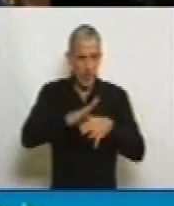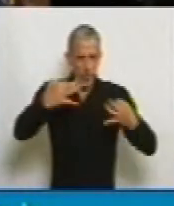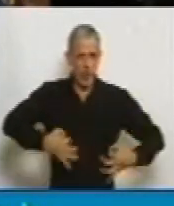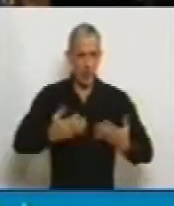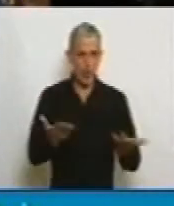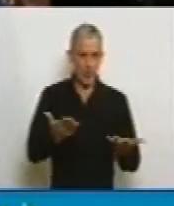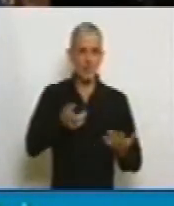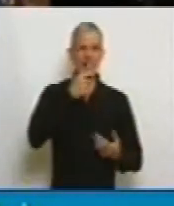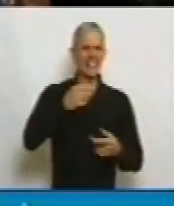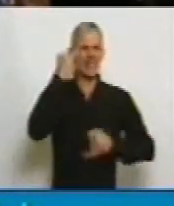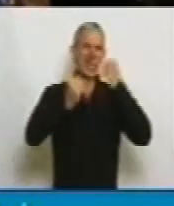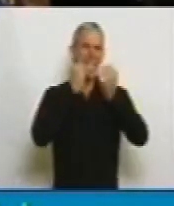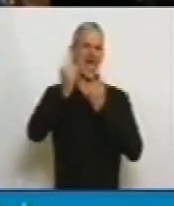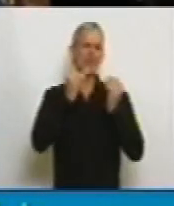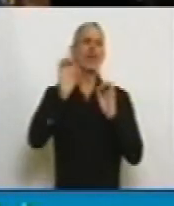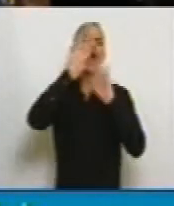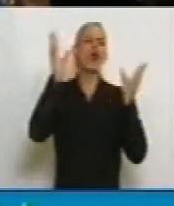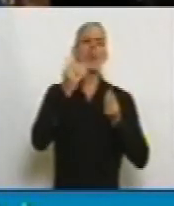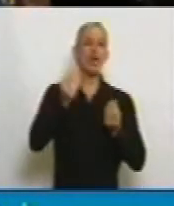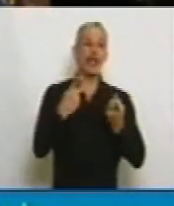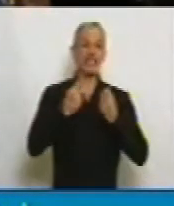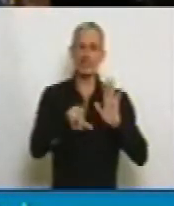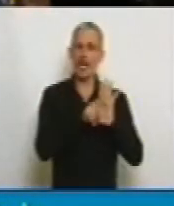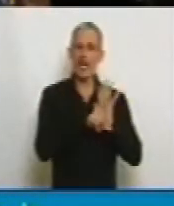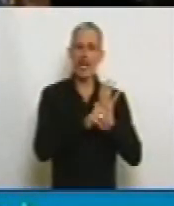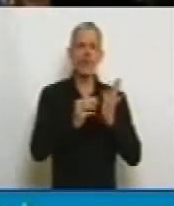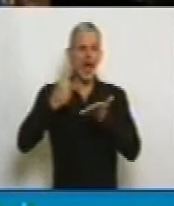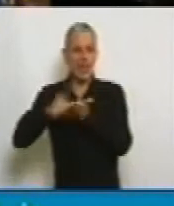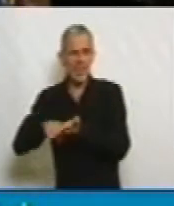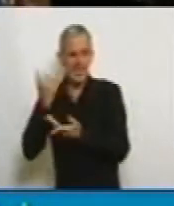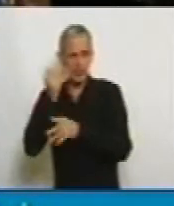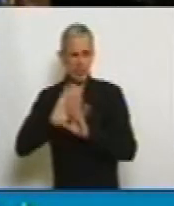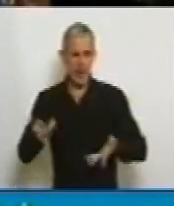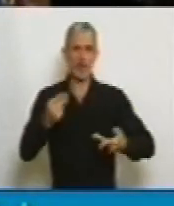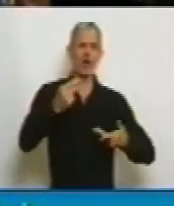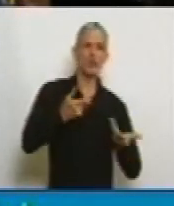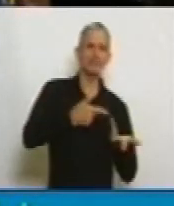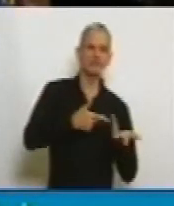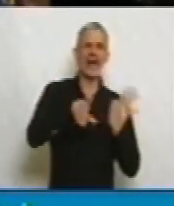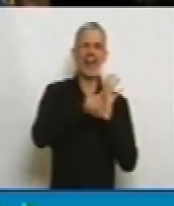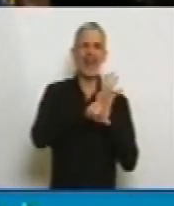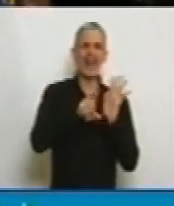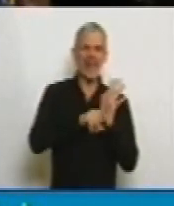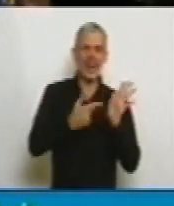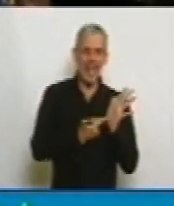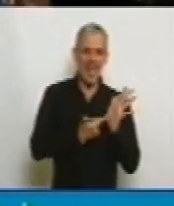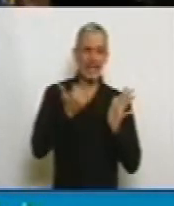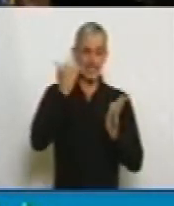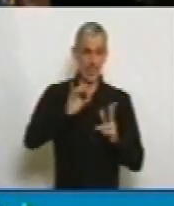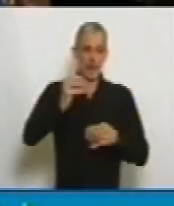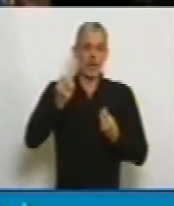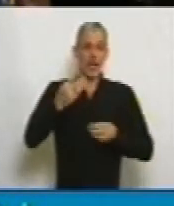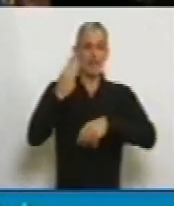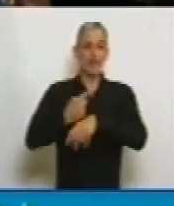Quisiera pasar a explicar por qué la necesidad de una ley, por dos motivos centralmente. En primer